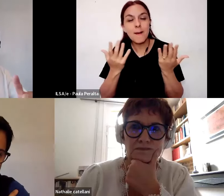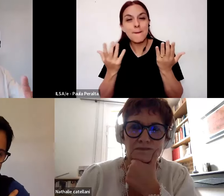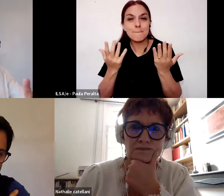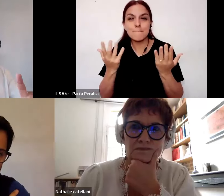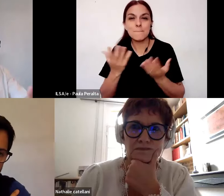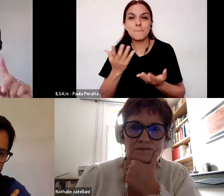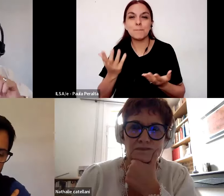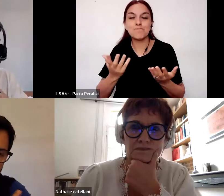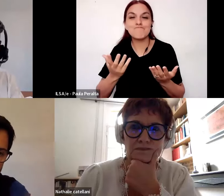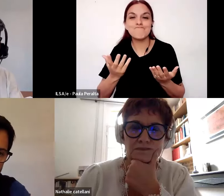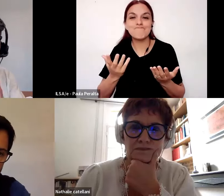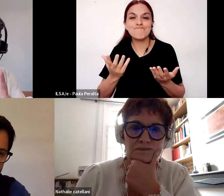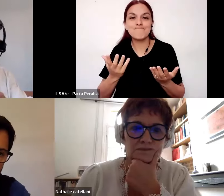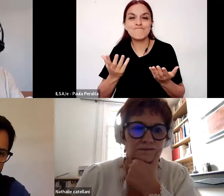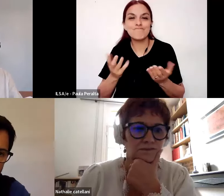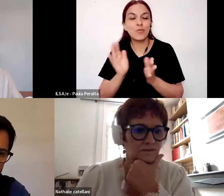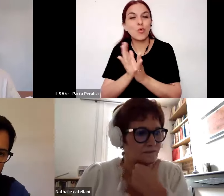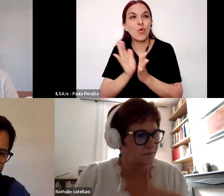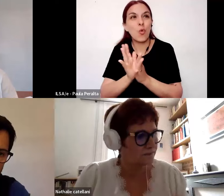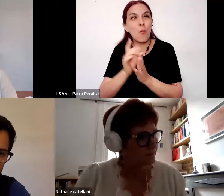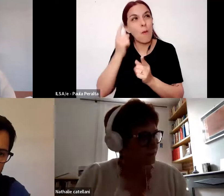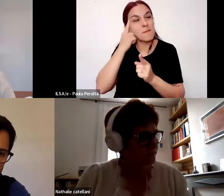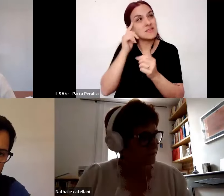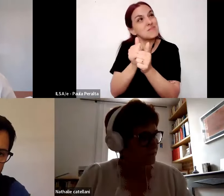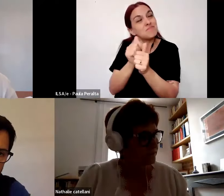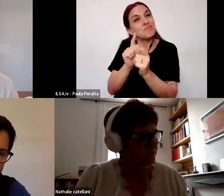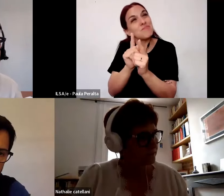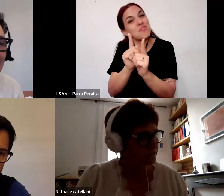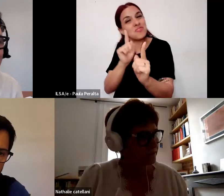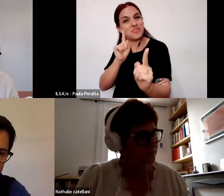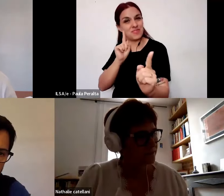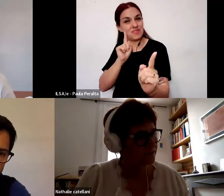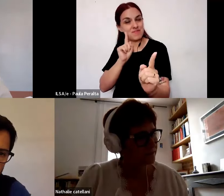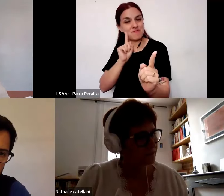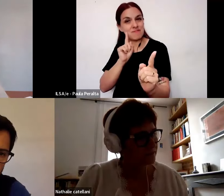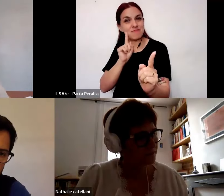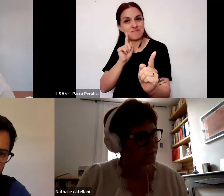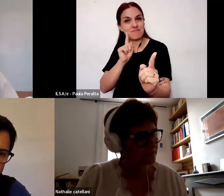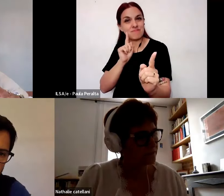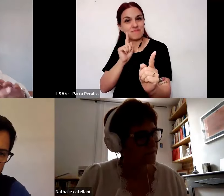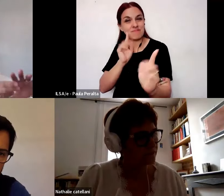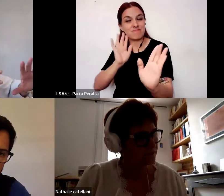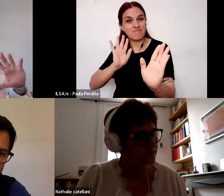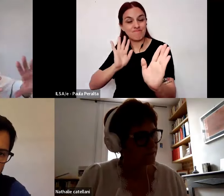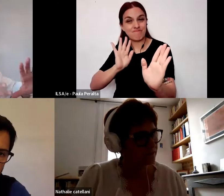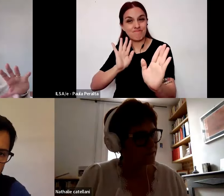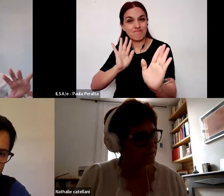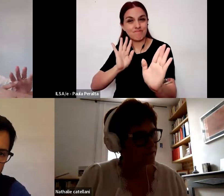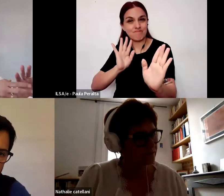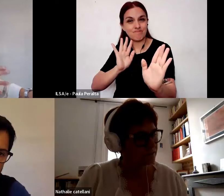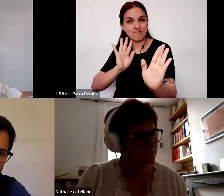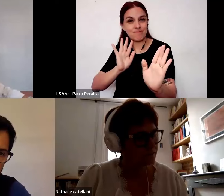distancia distanciamiento alienante diría Gadamer y